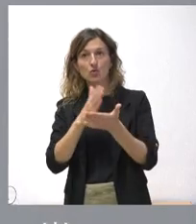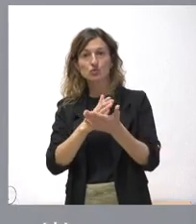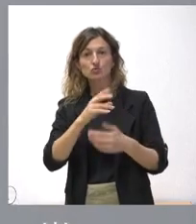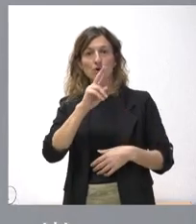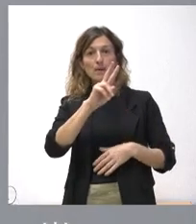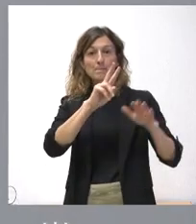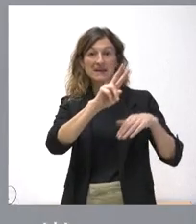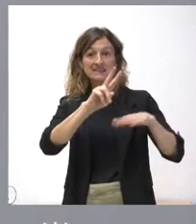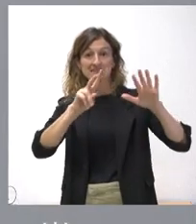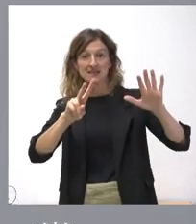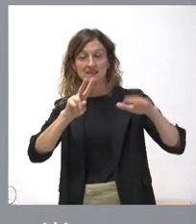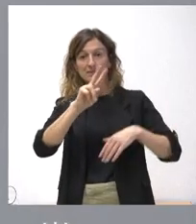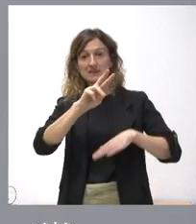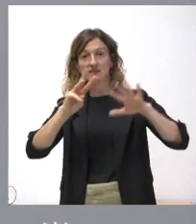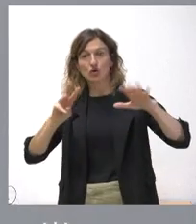-28.